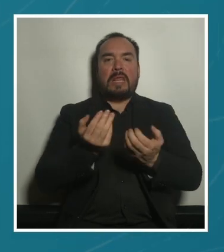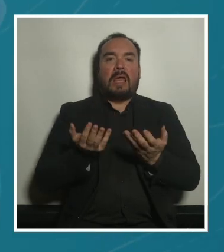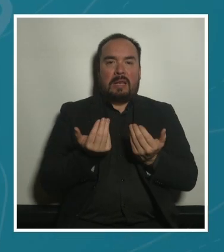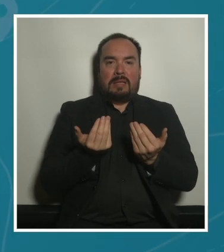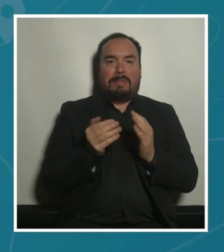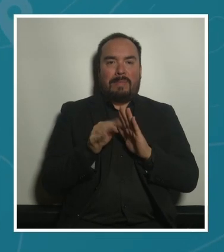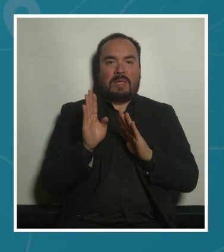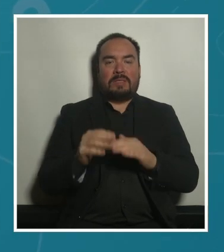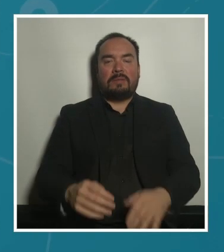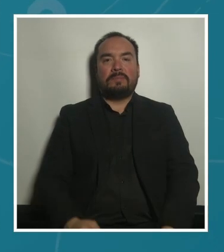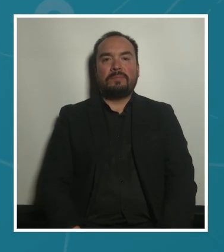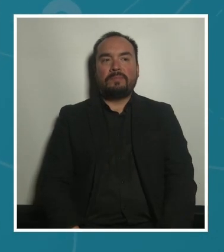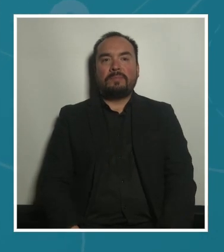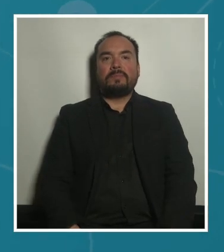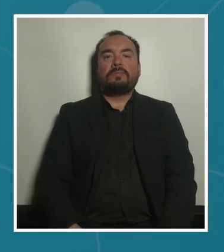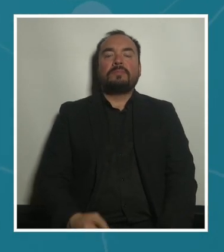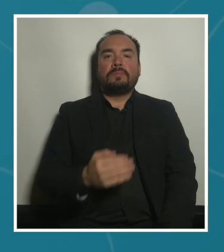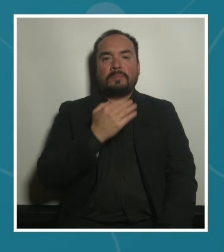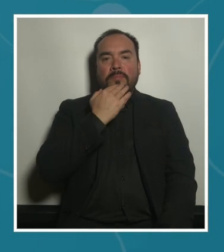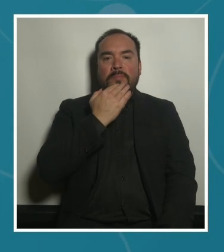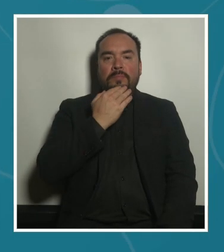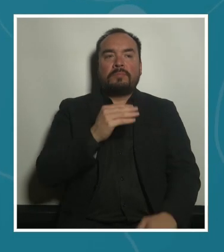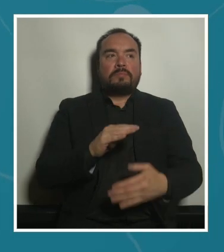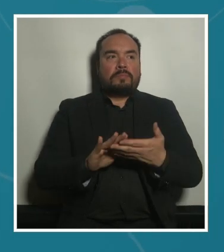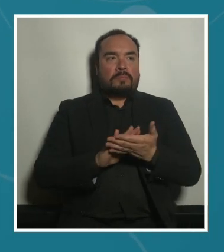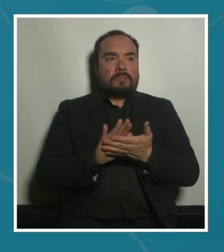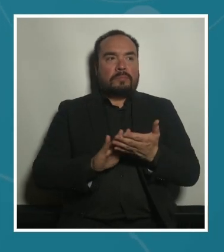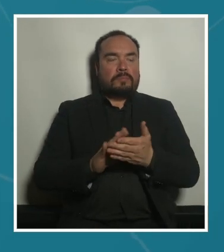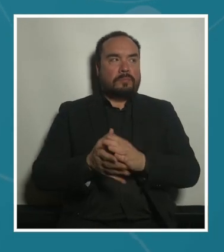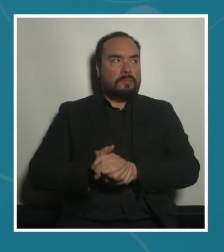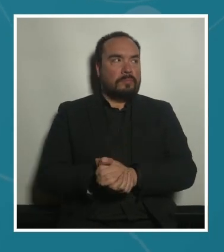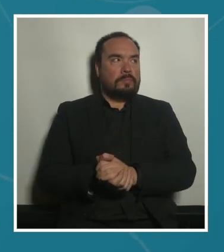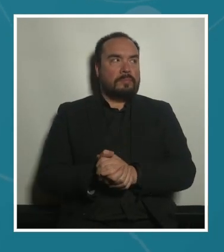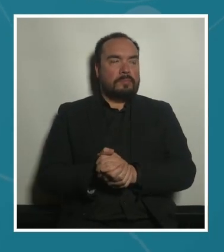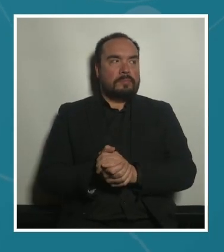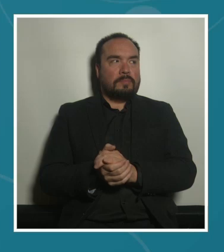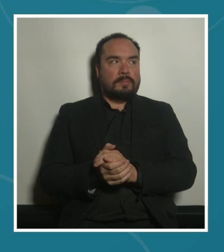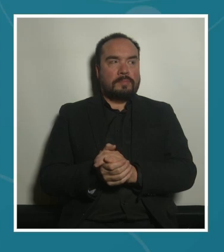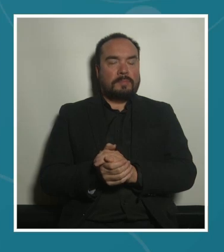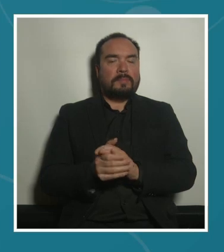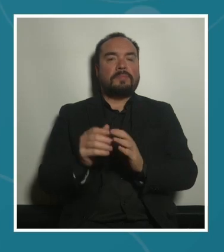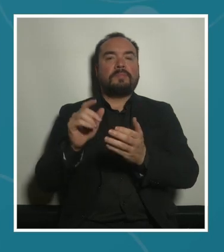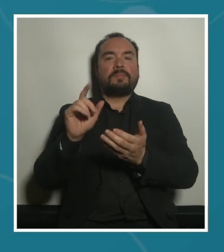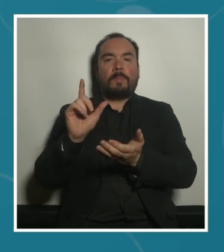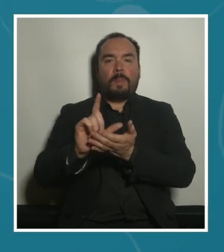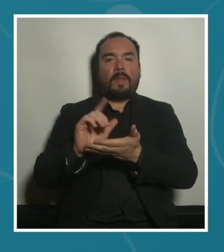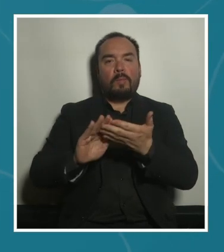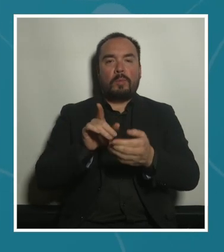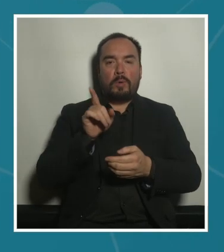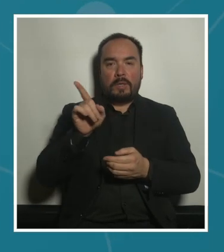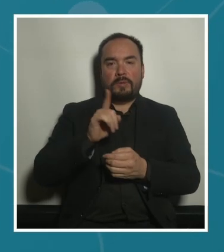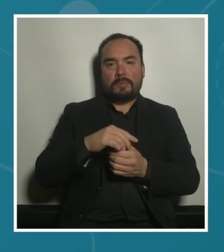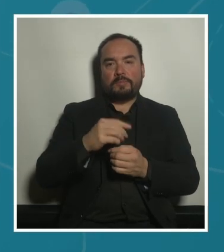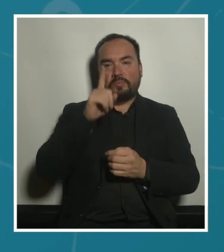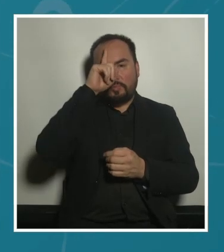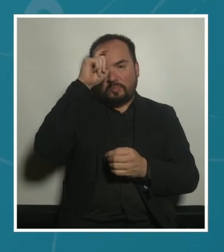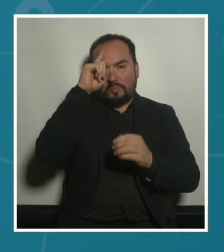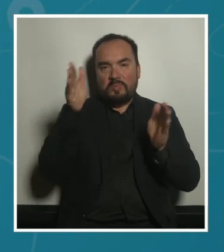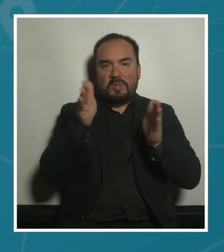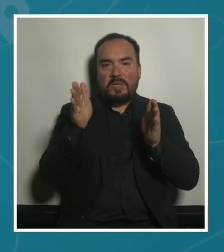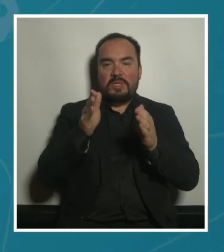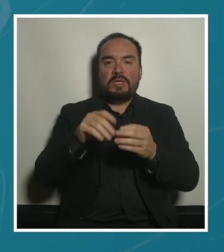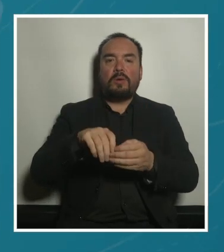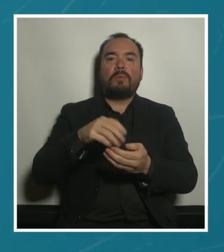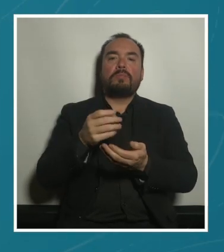cómo se gestiona el espacio por ejemplo esto es un centro de salud en un pueblo pequeño en Euskal Herria